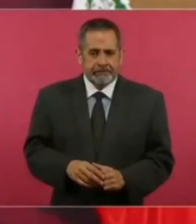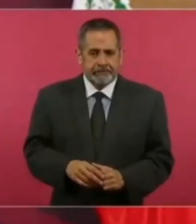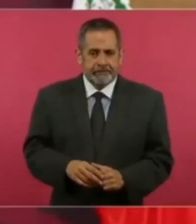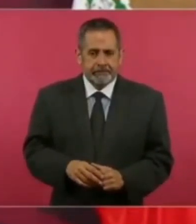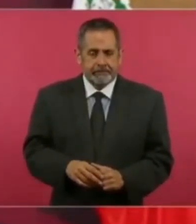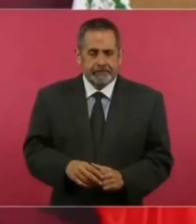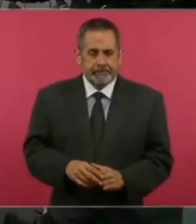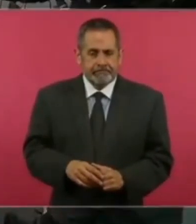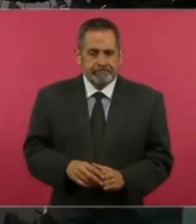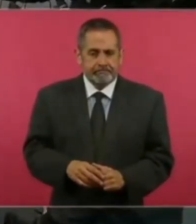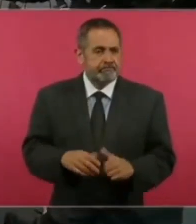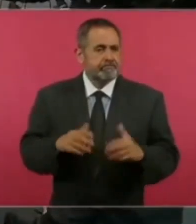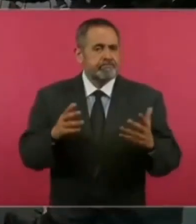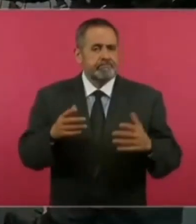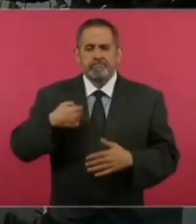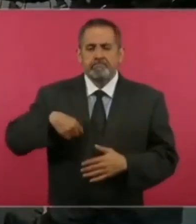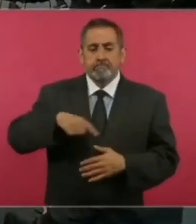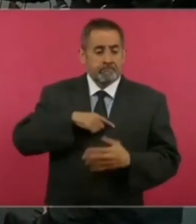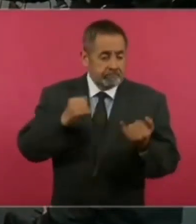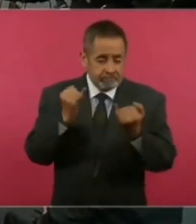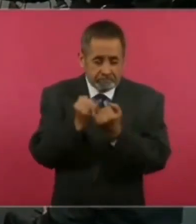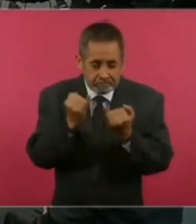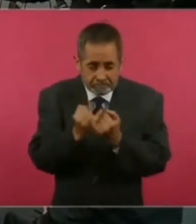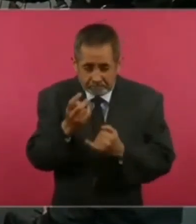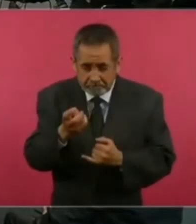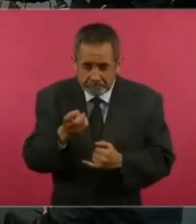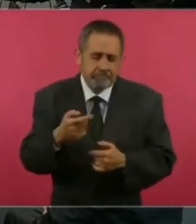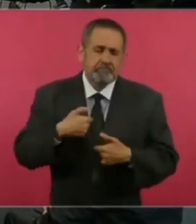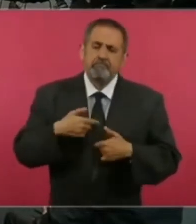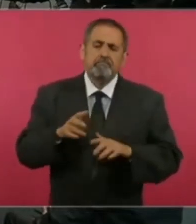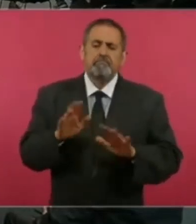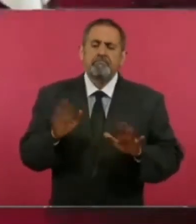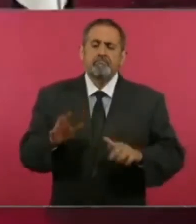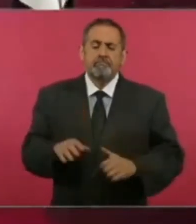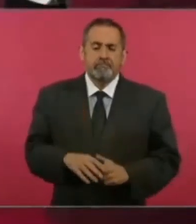entonces nosotros no vamos a hacer eso ¿no?